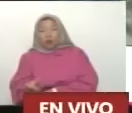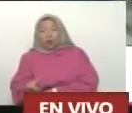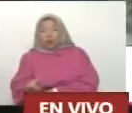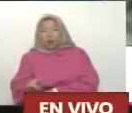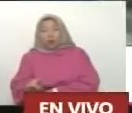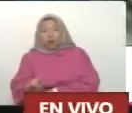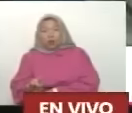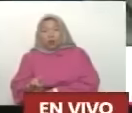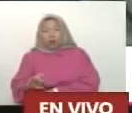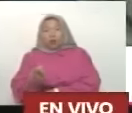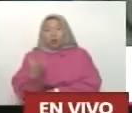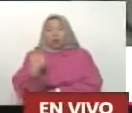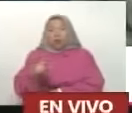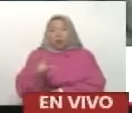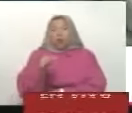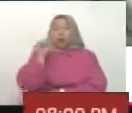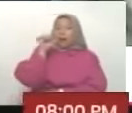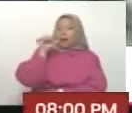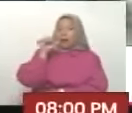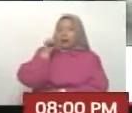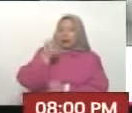A un bebedor